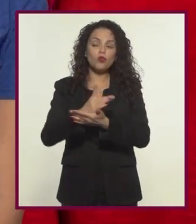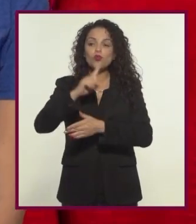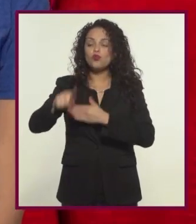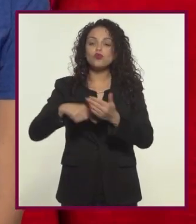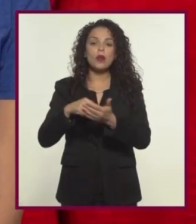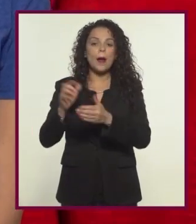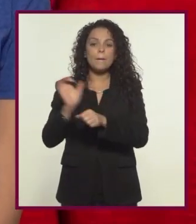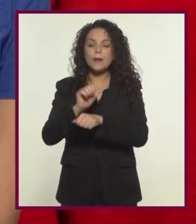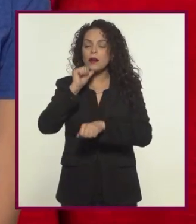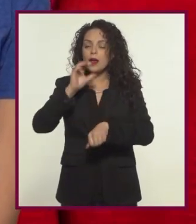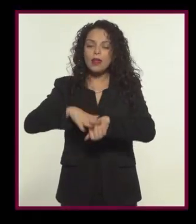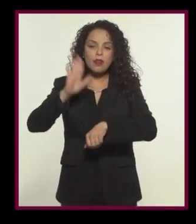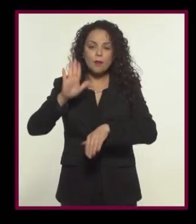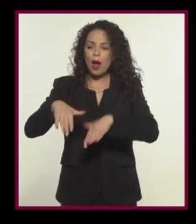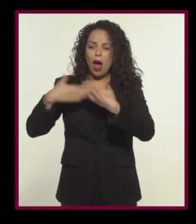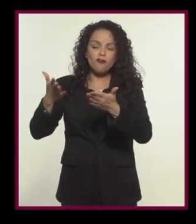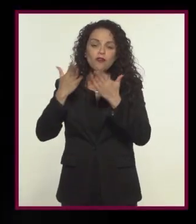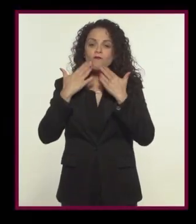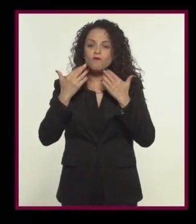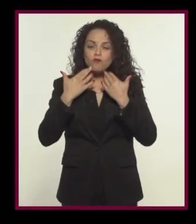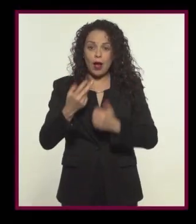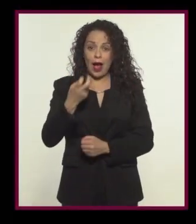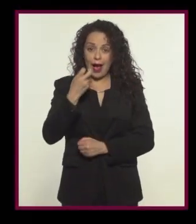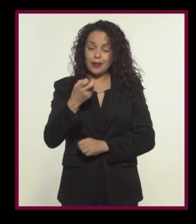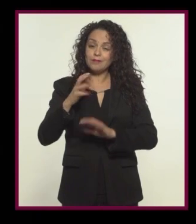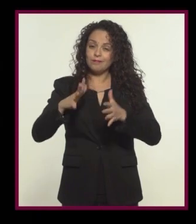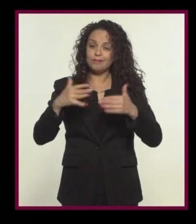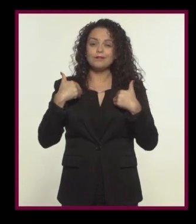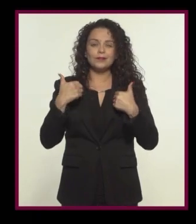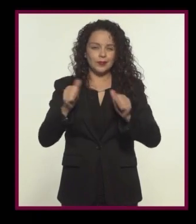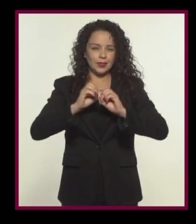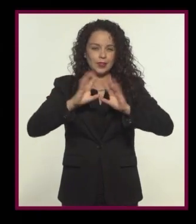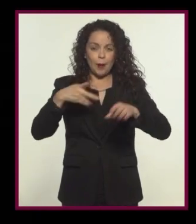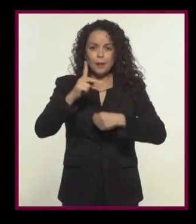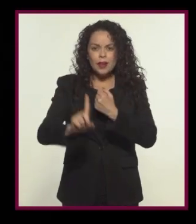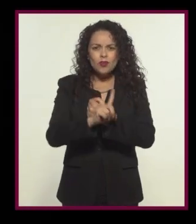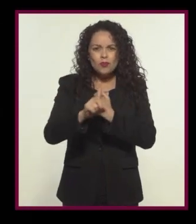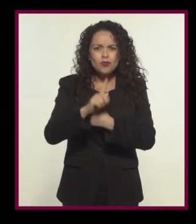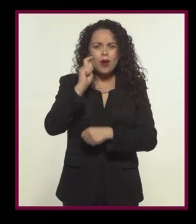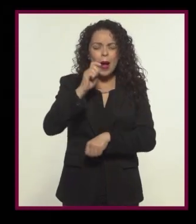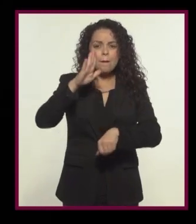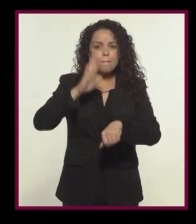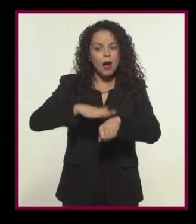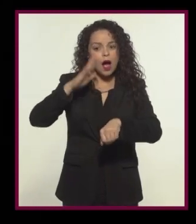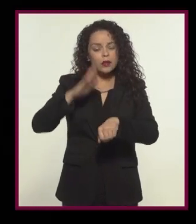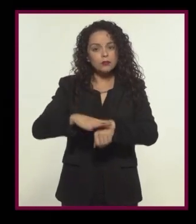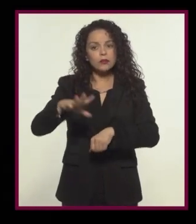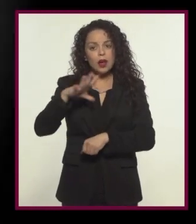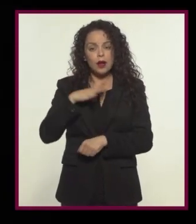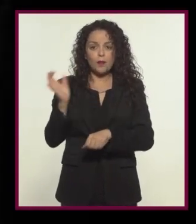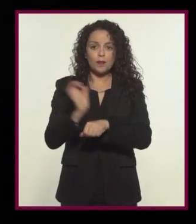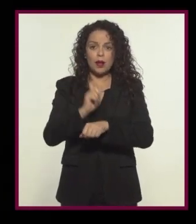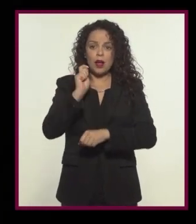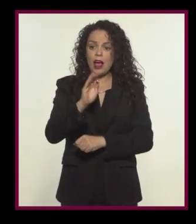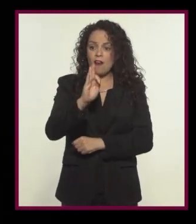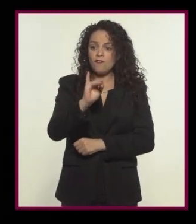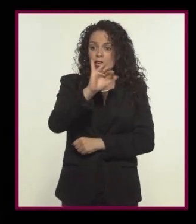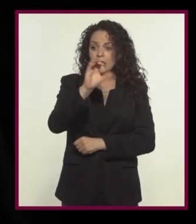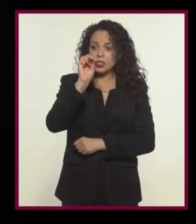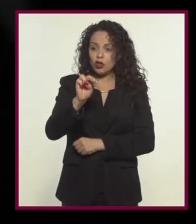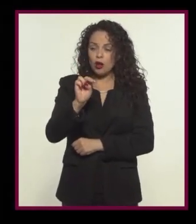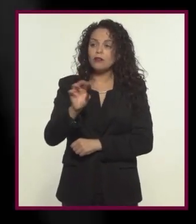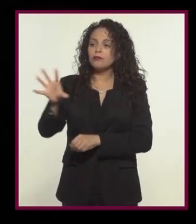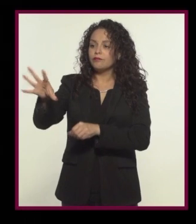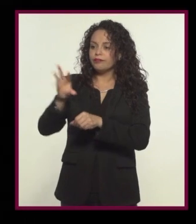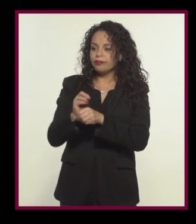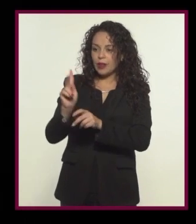existen solo dentro de la película. Hasta aquí la cosa pareciera más o menos clara. El problema es que cada vez hay más películas de ficción